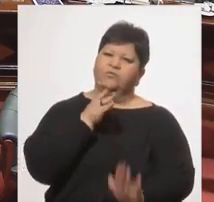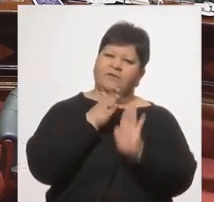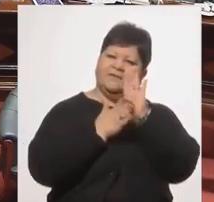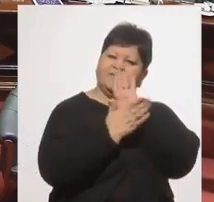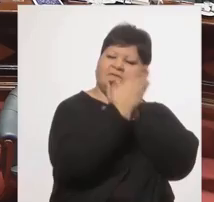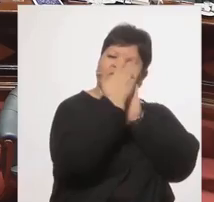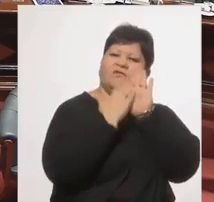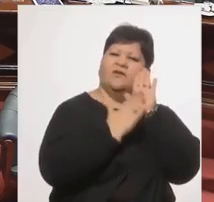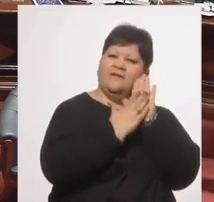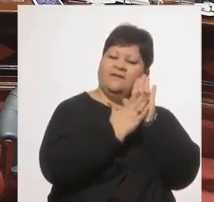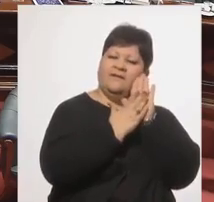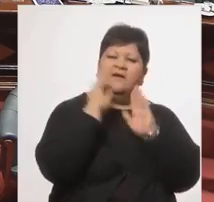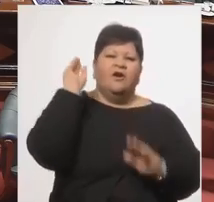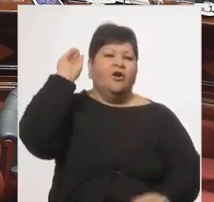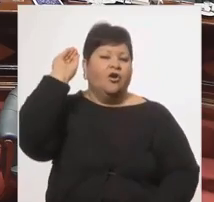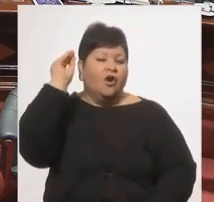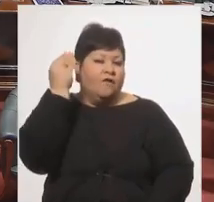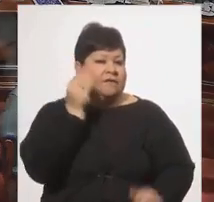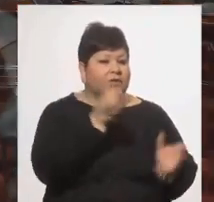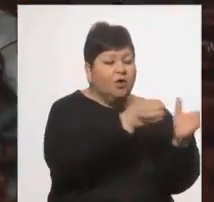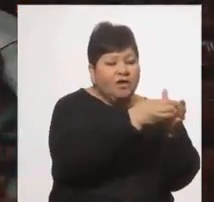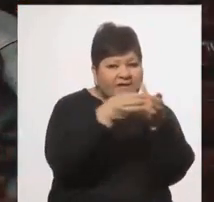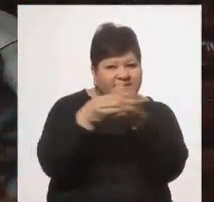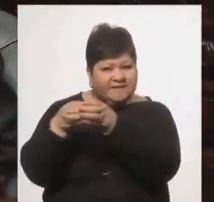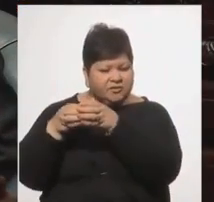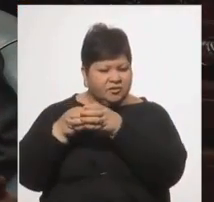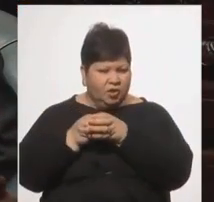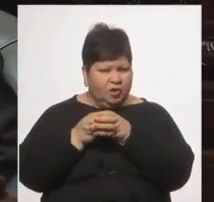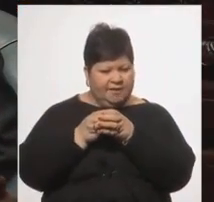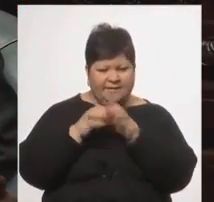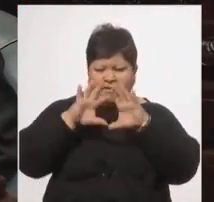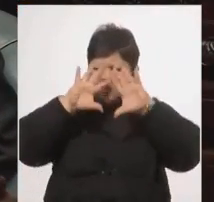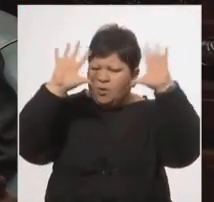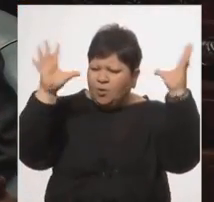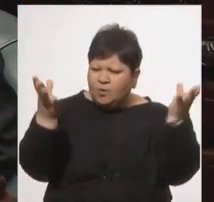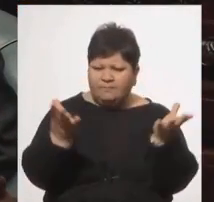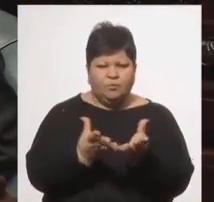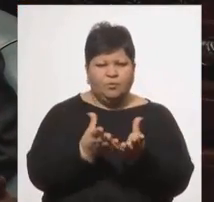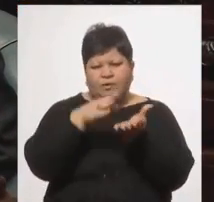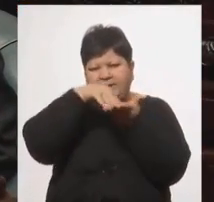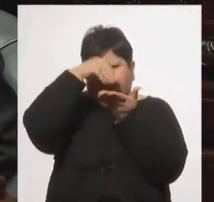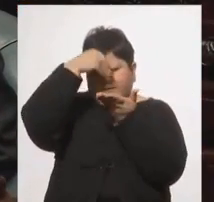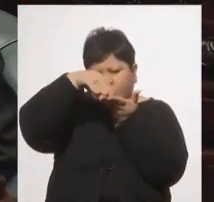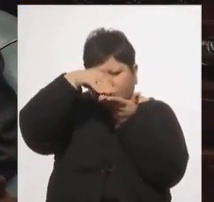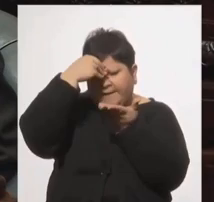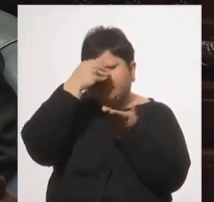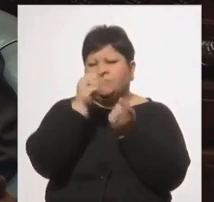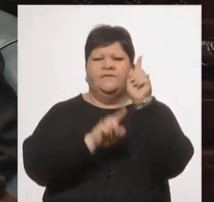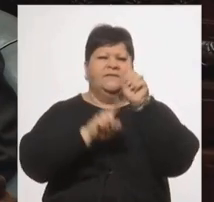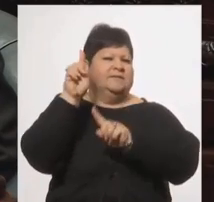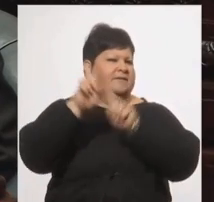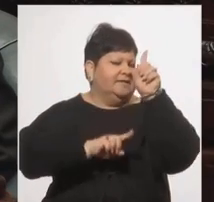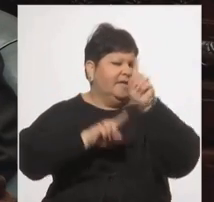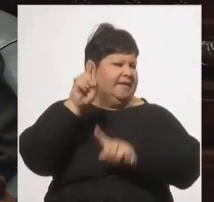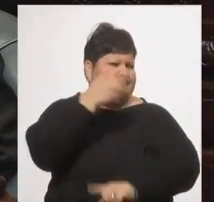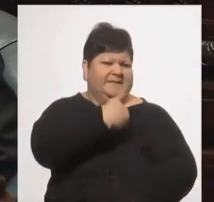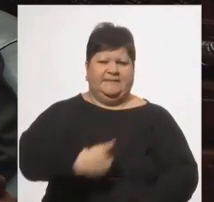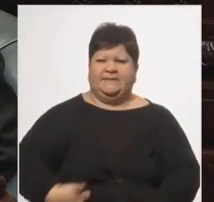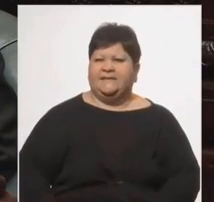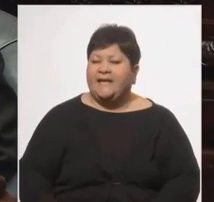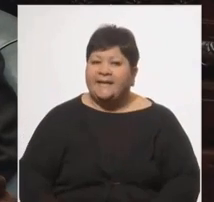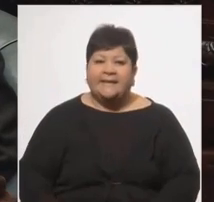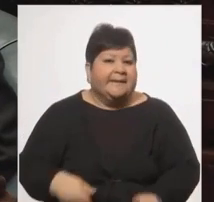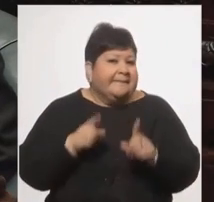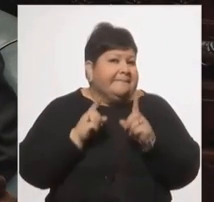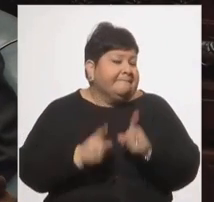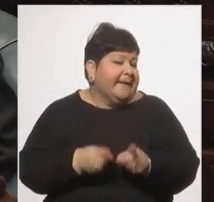organizaciones populares de todo el mundo intelectuales universidades presidentes y el